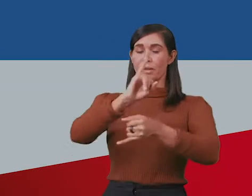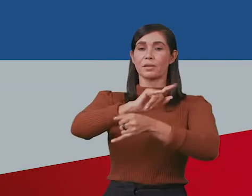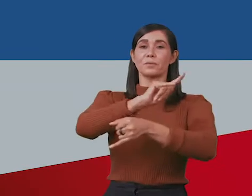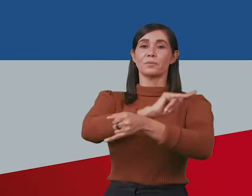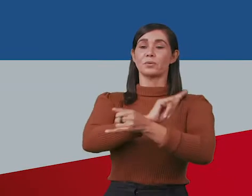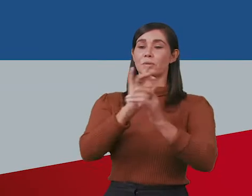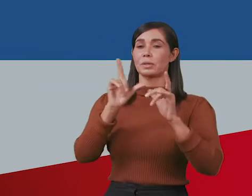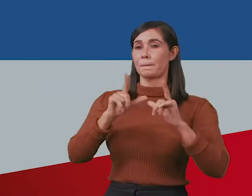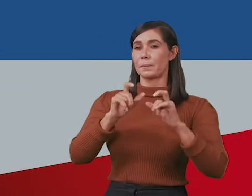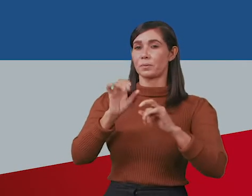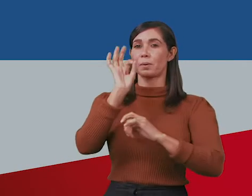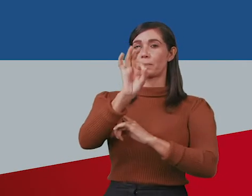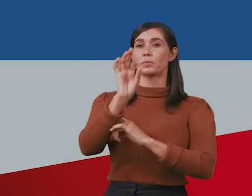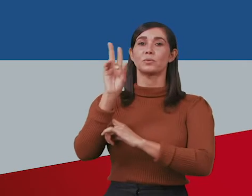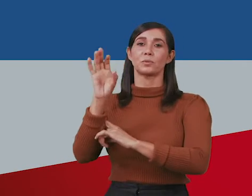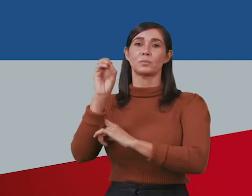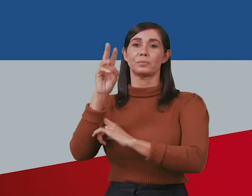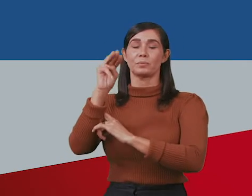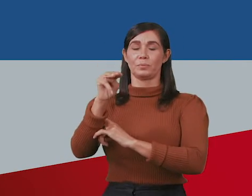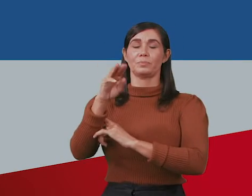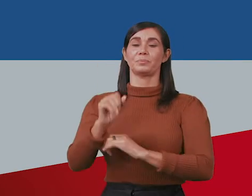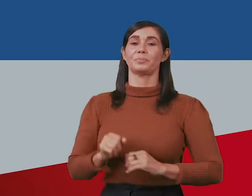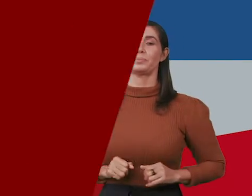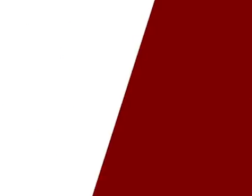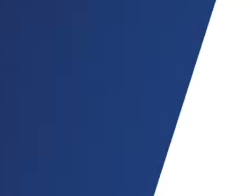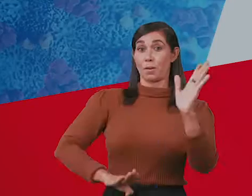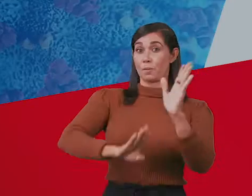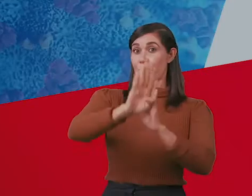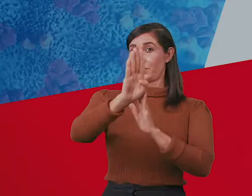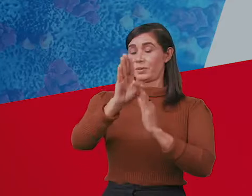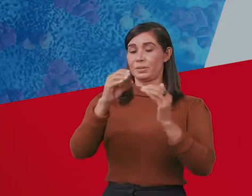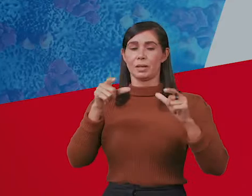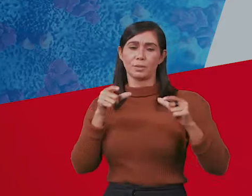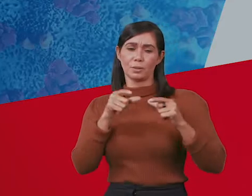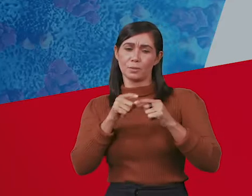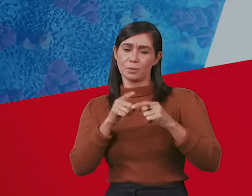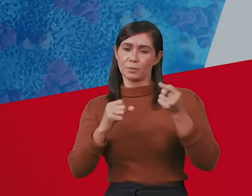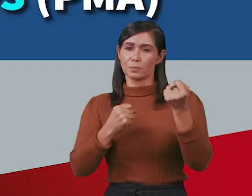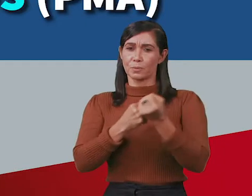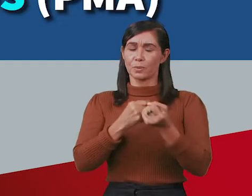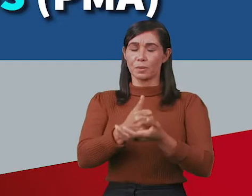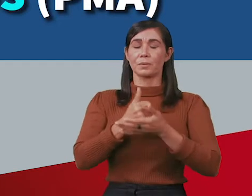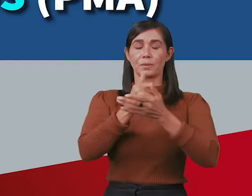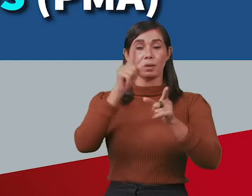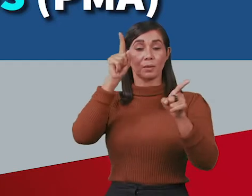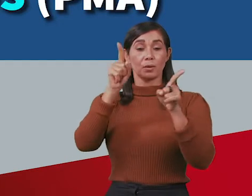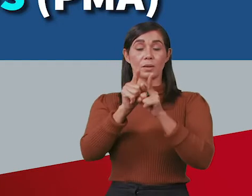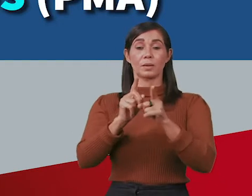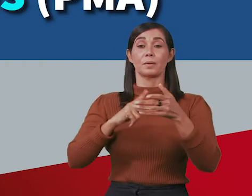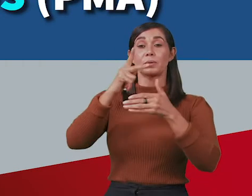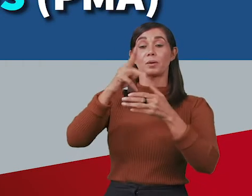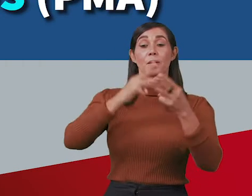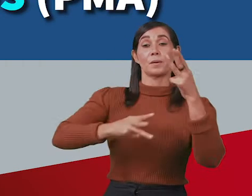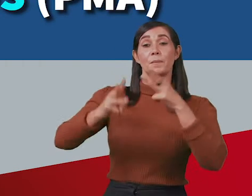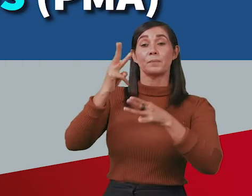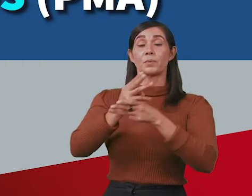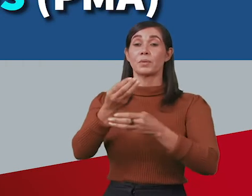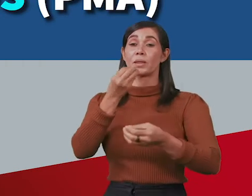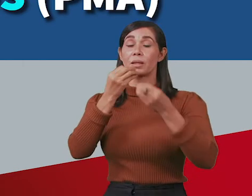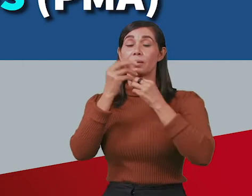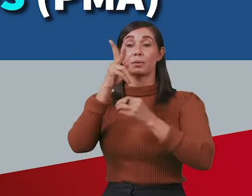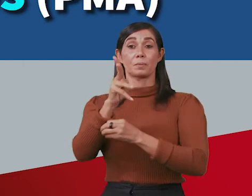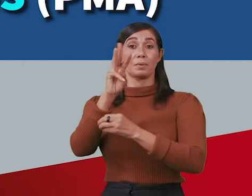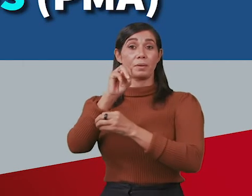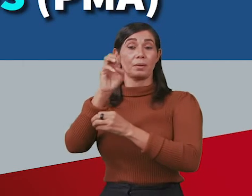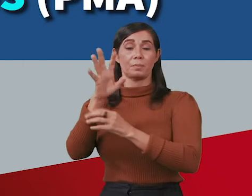Ingresa desde ya a infotepvirtual.com. Progresando con solidaridad, en coordinación con el Programa Mundial de